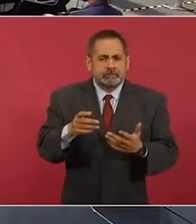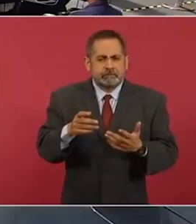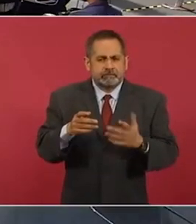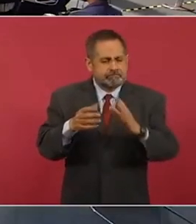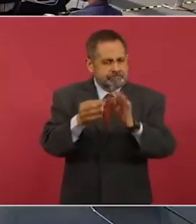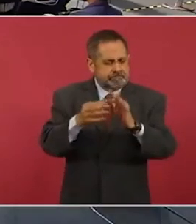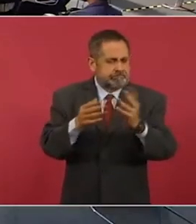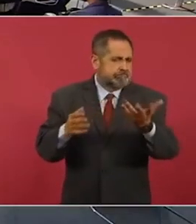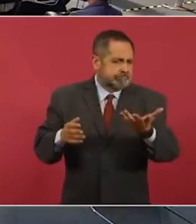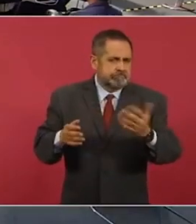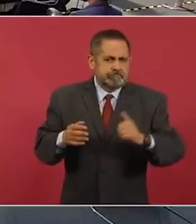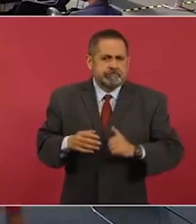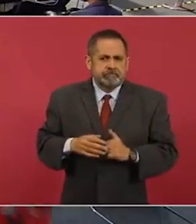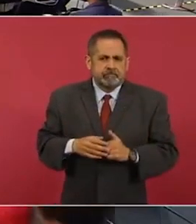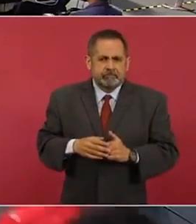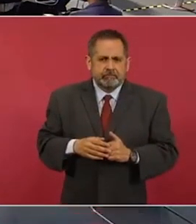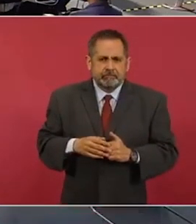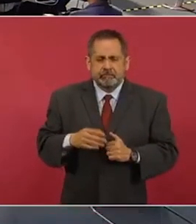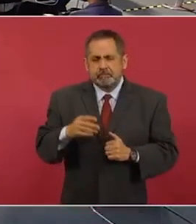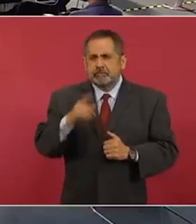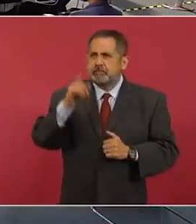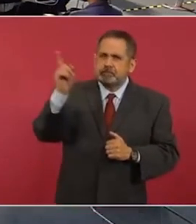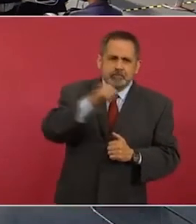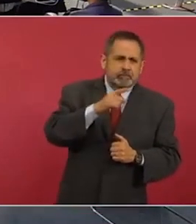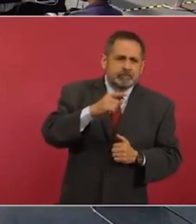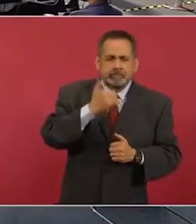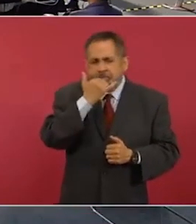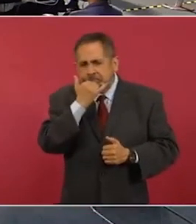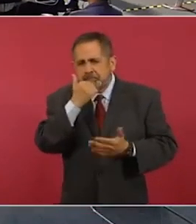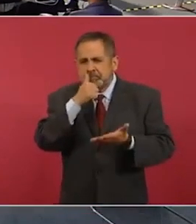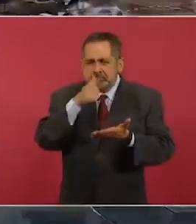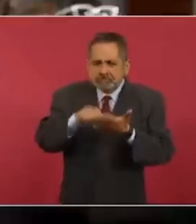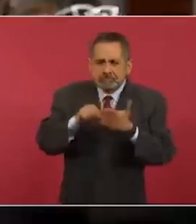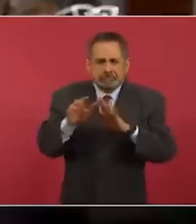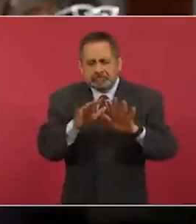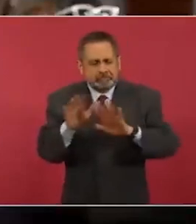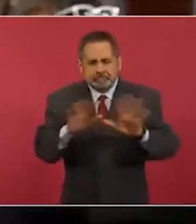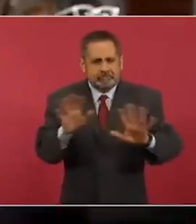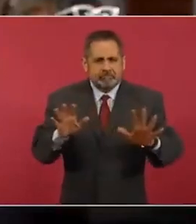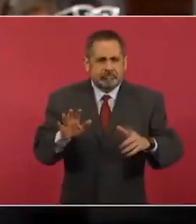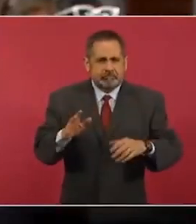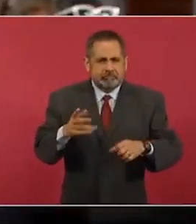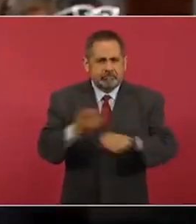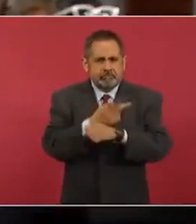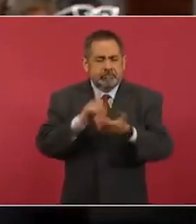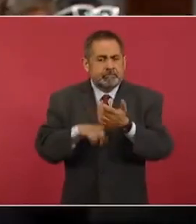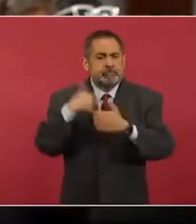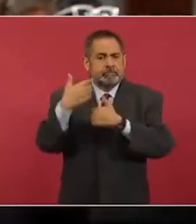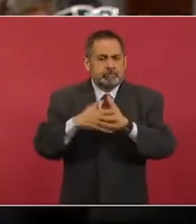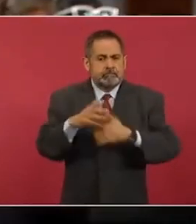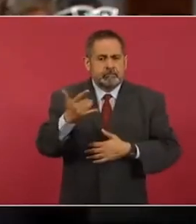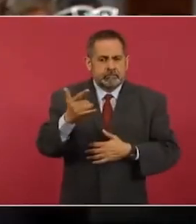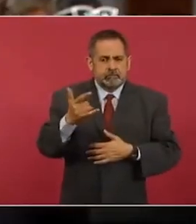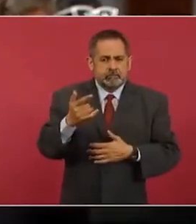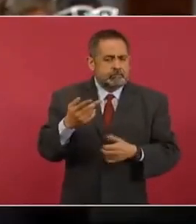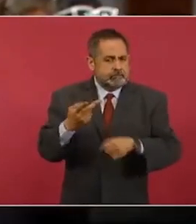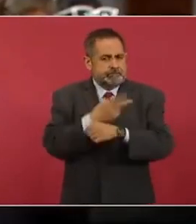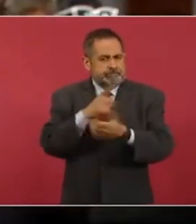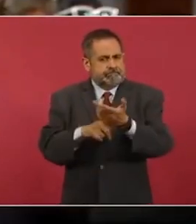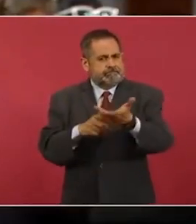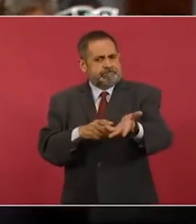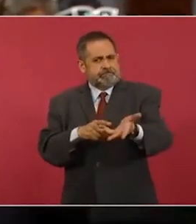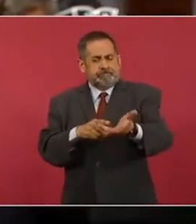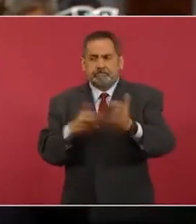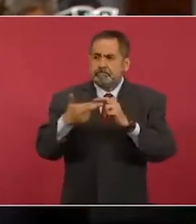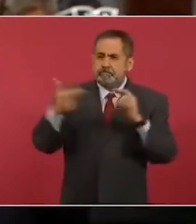pausas y de las disculpas y la carta, ¿qué vamos a hacer? Se lo pregunté en mes de julio. ¿Qué vamos a hacer para que las